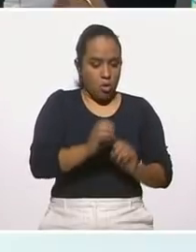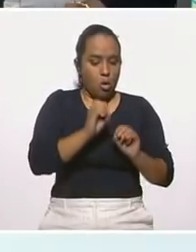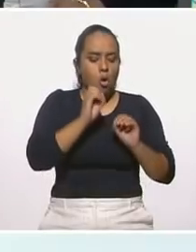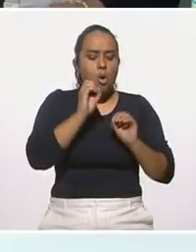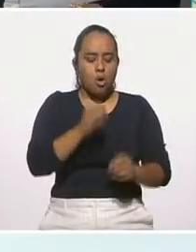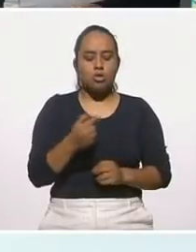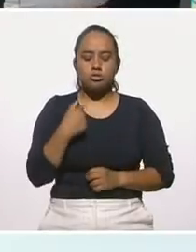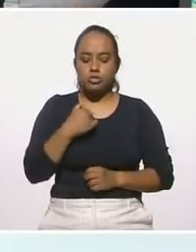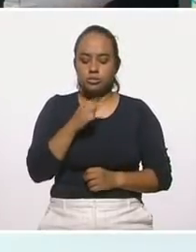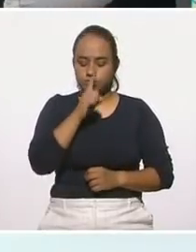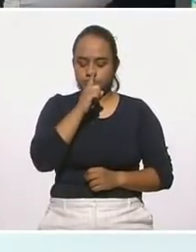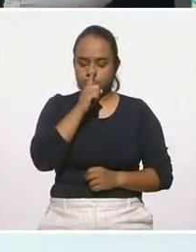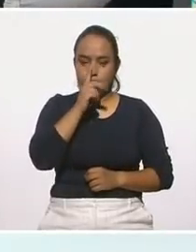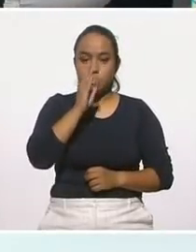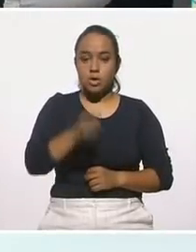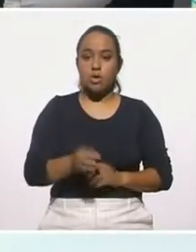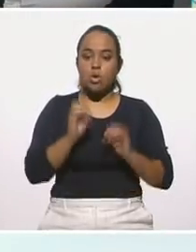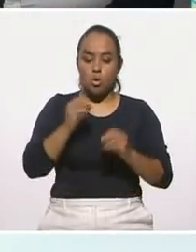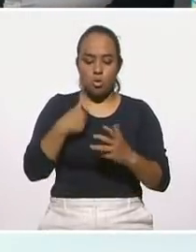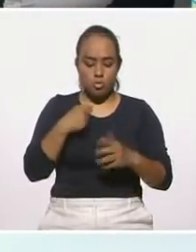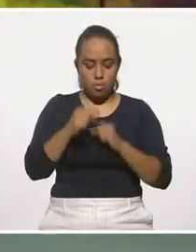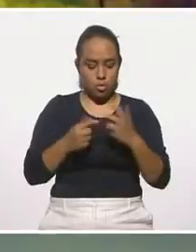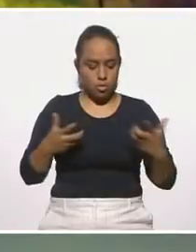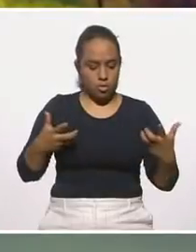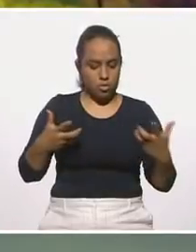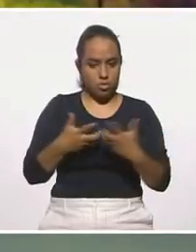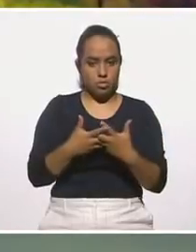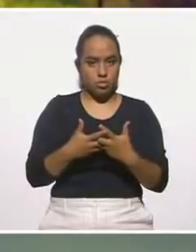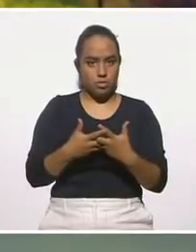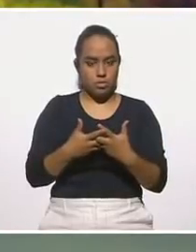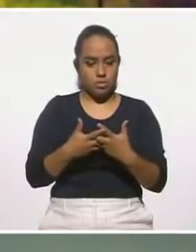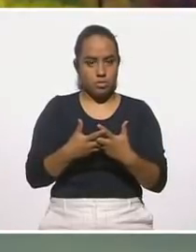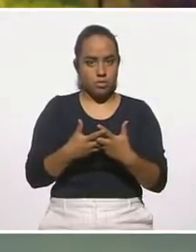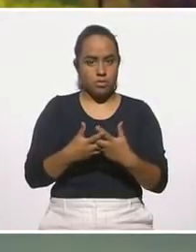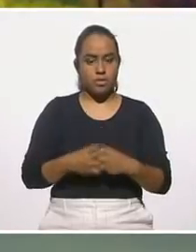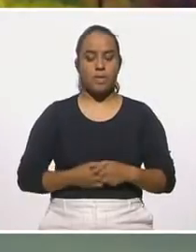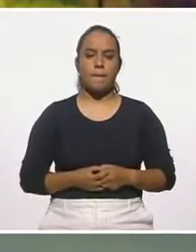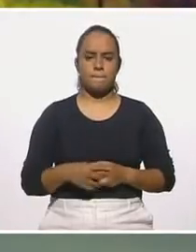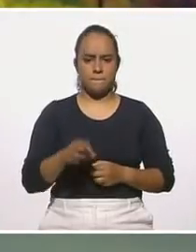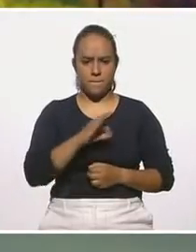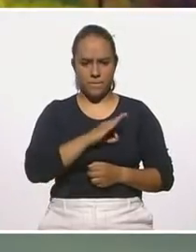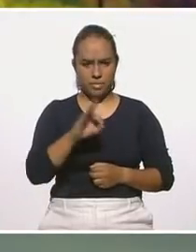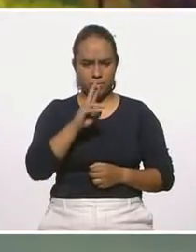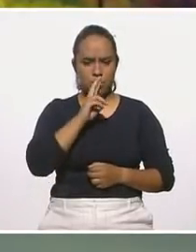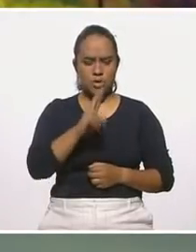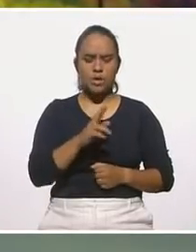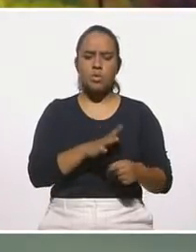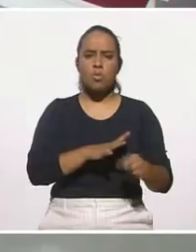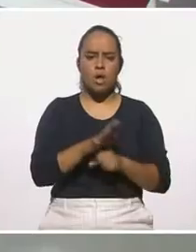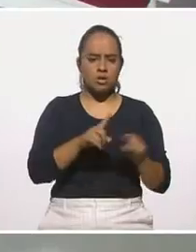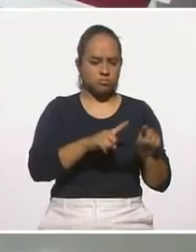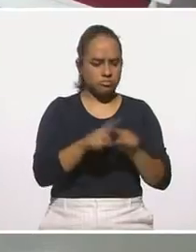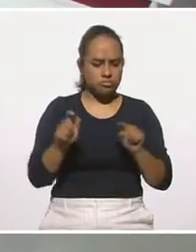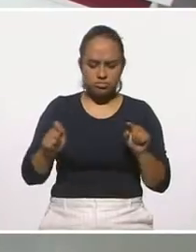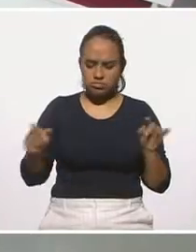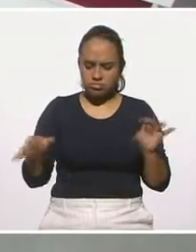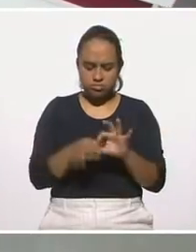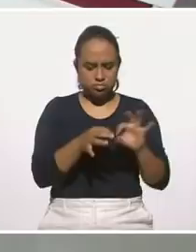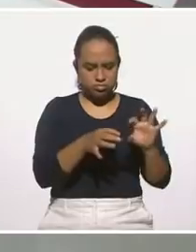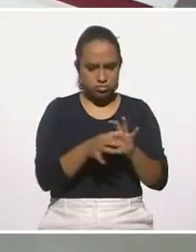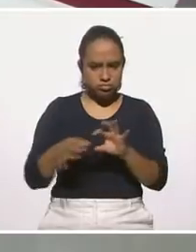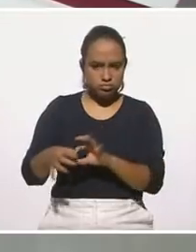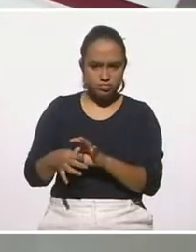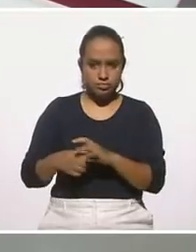resignación y adaptación con la resiliencia? Podríamos contestar esa pregunta. ¿Cómo se relacionan esas